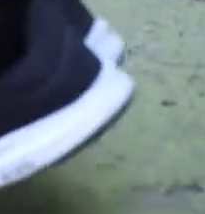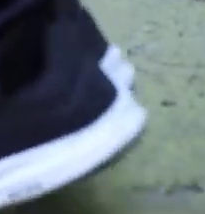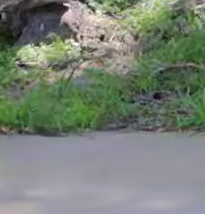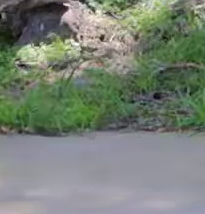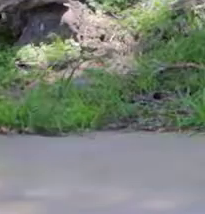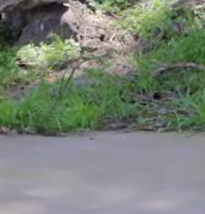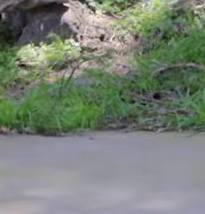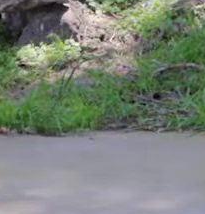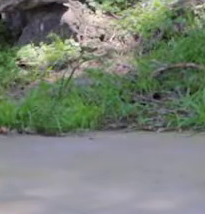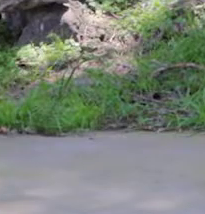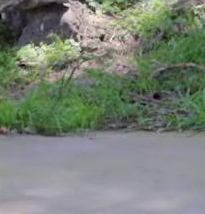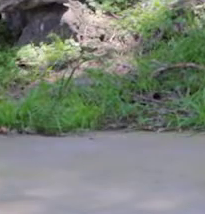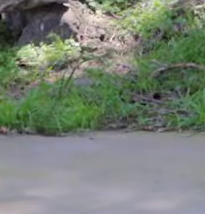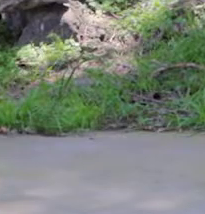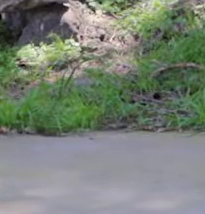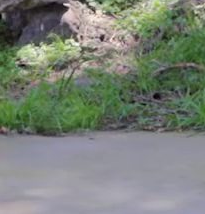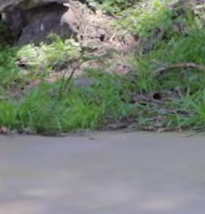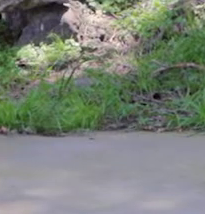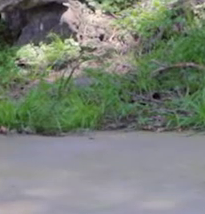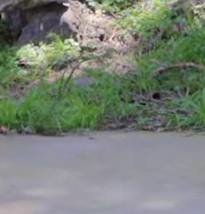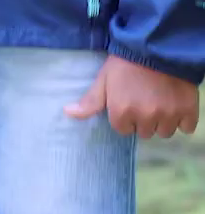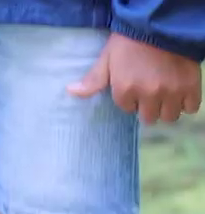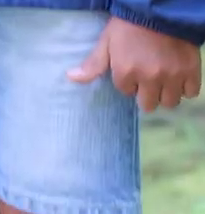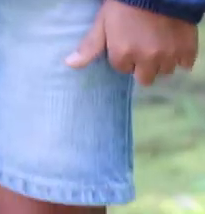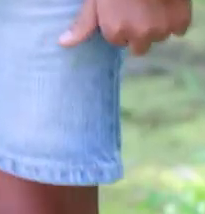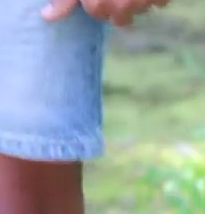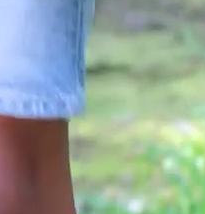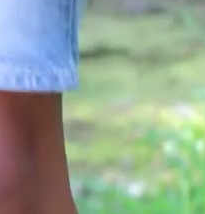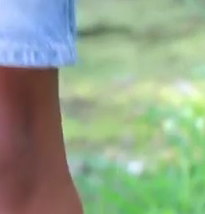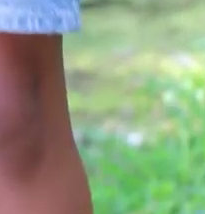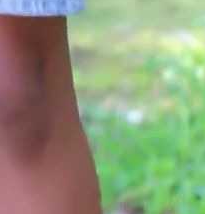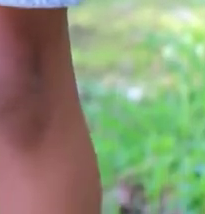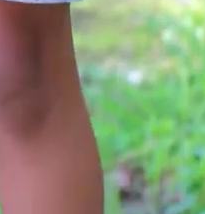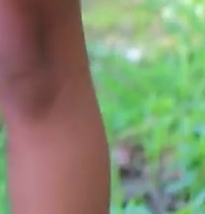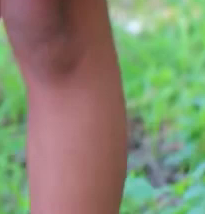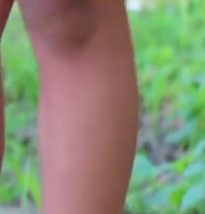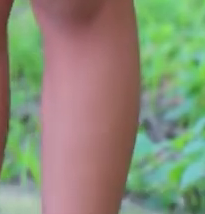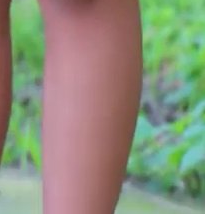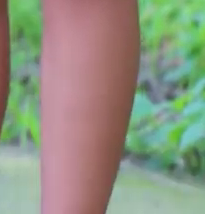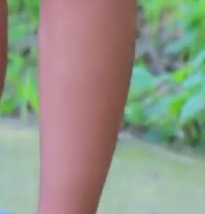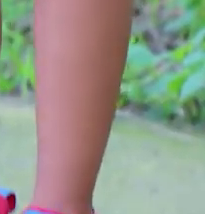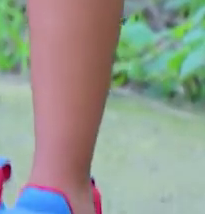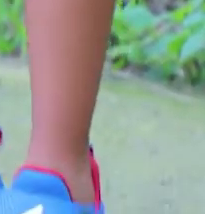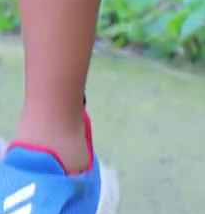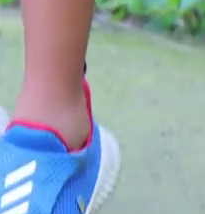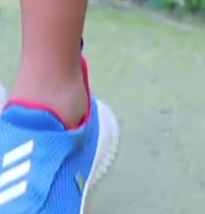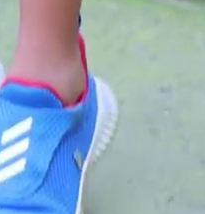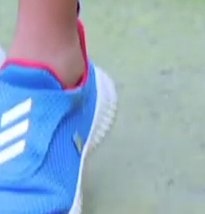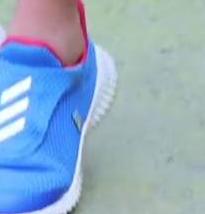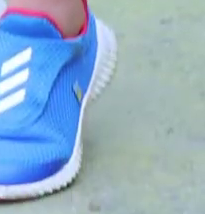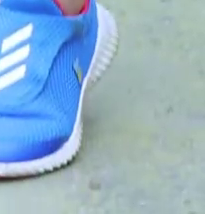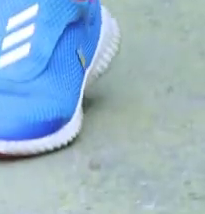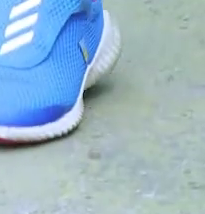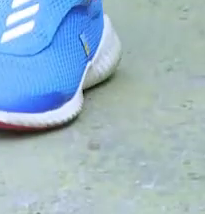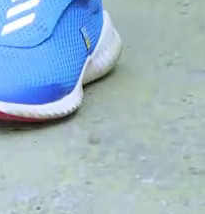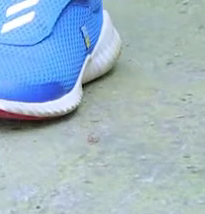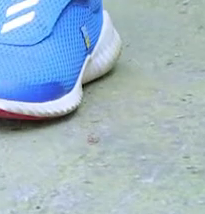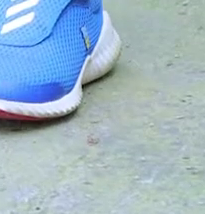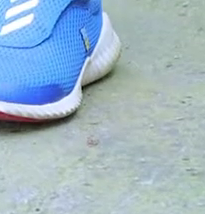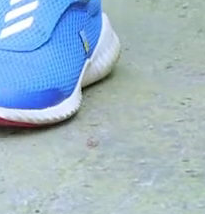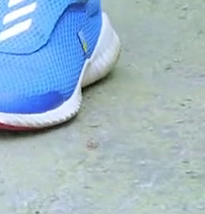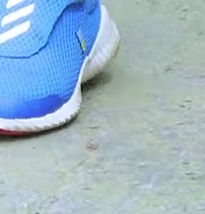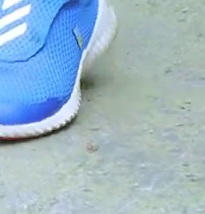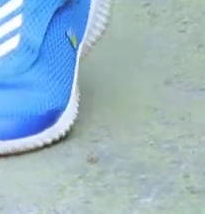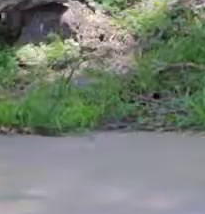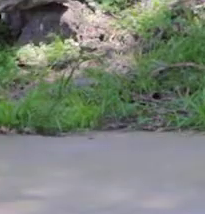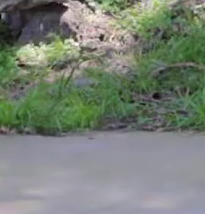Derecho. Vamos elevar nuestros talones sin flexión de rodillas. Sin flexionar, cuida, no flexionar rodillas.